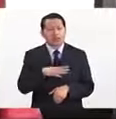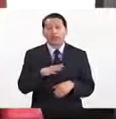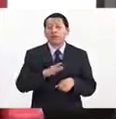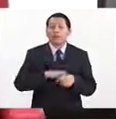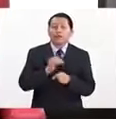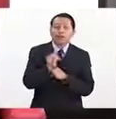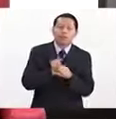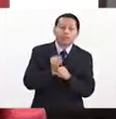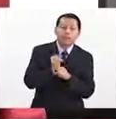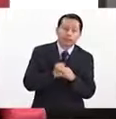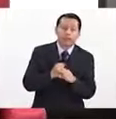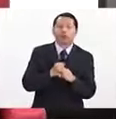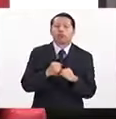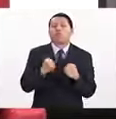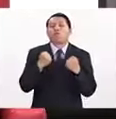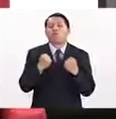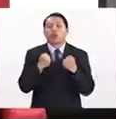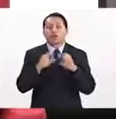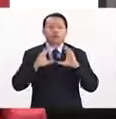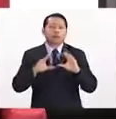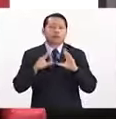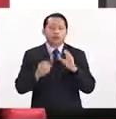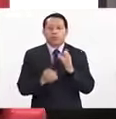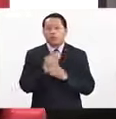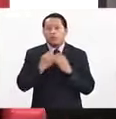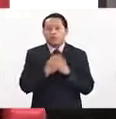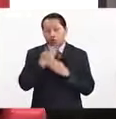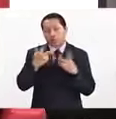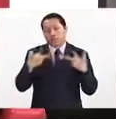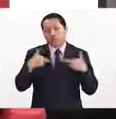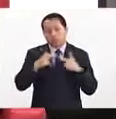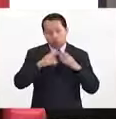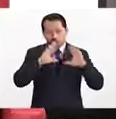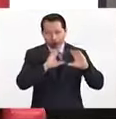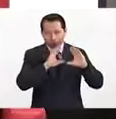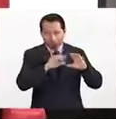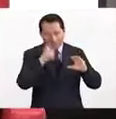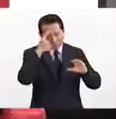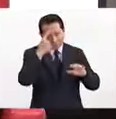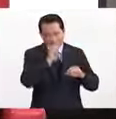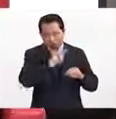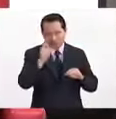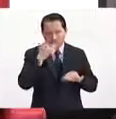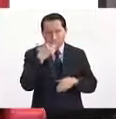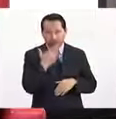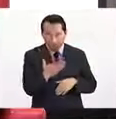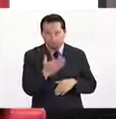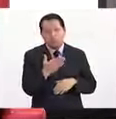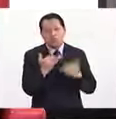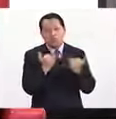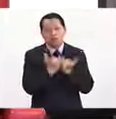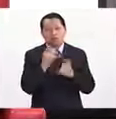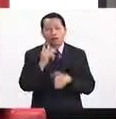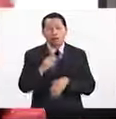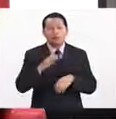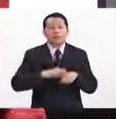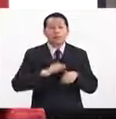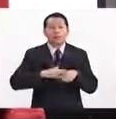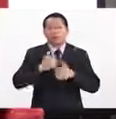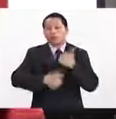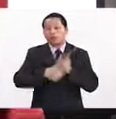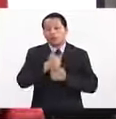investigación, fortalecer la formación y actualización de los docentes para elevar la